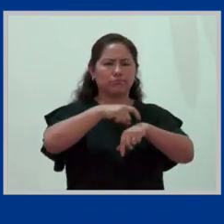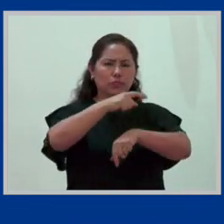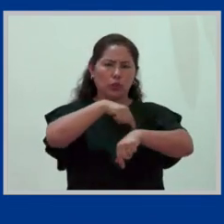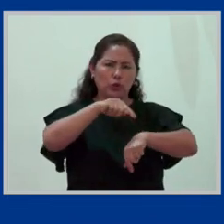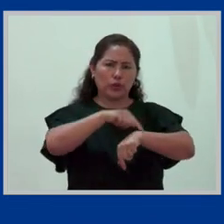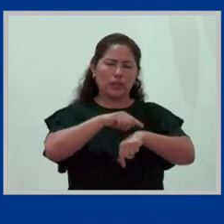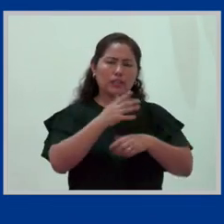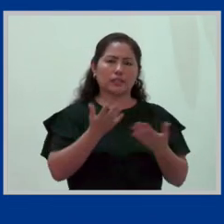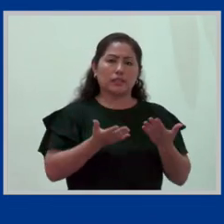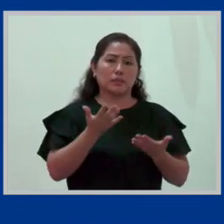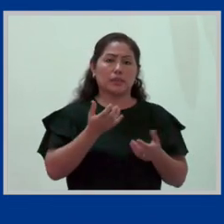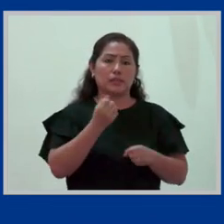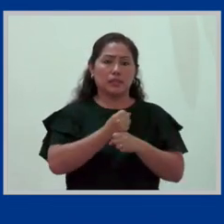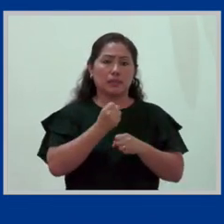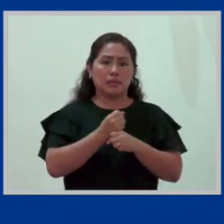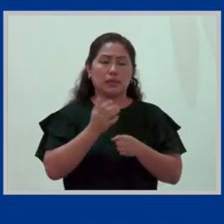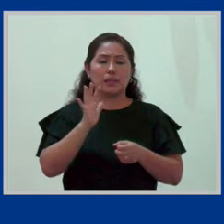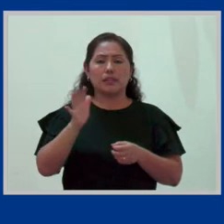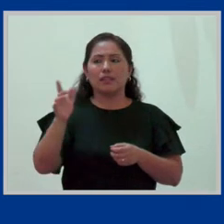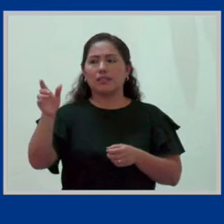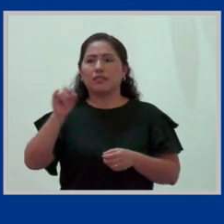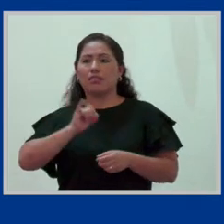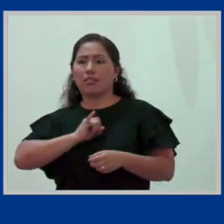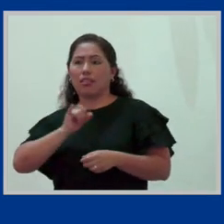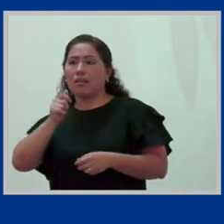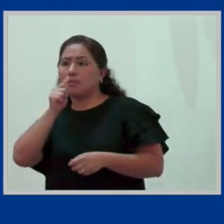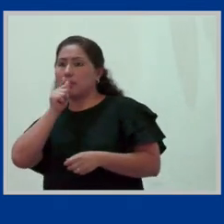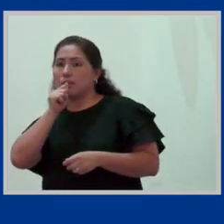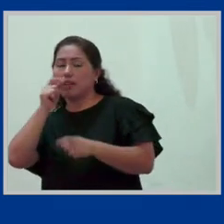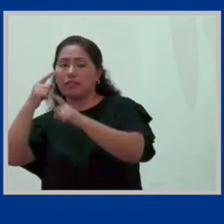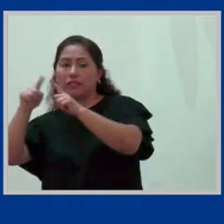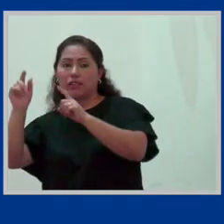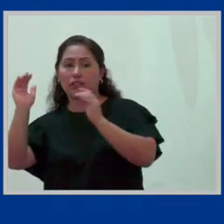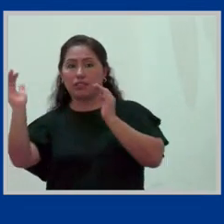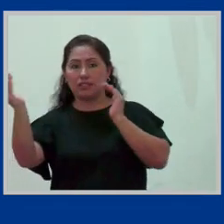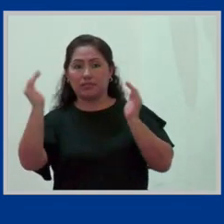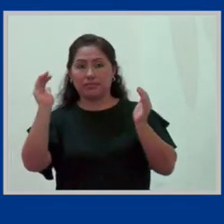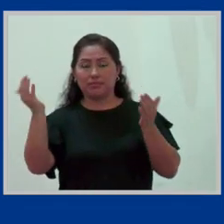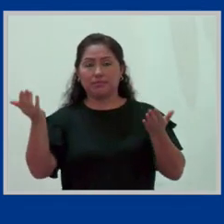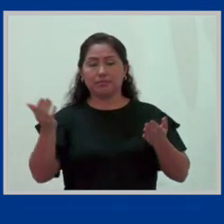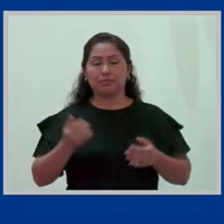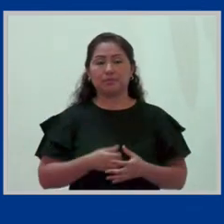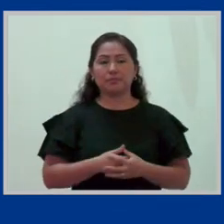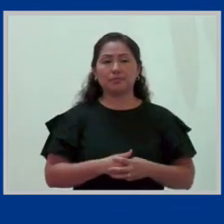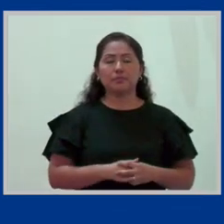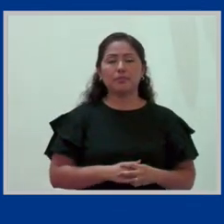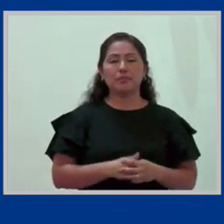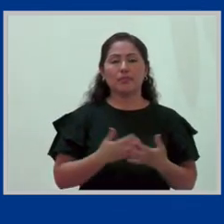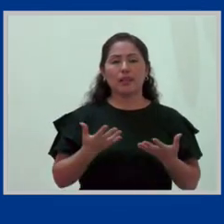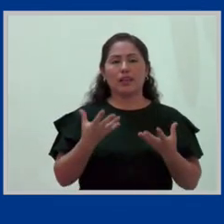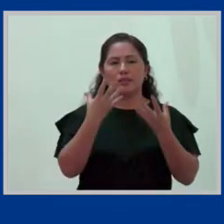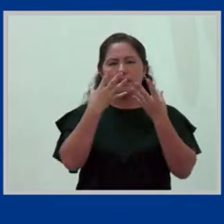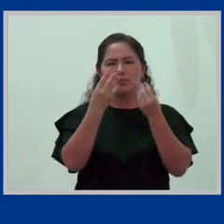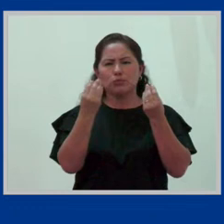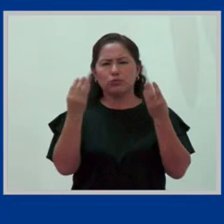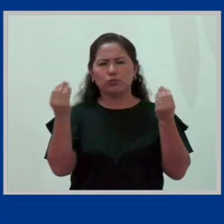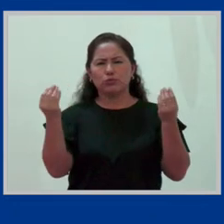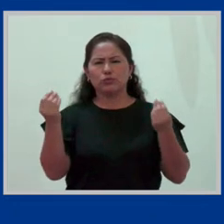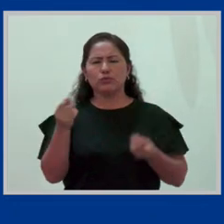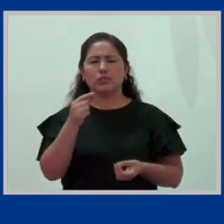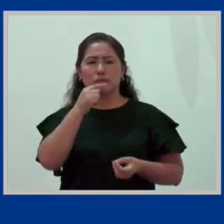régimen laboral de la actividad privada. Entonces, imagínense, la gran mayoría de mujeres,